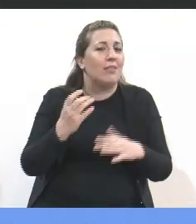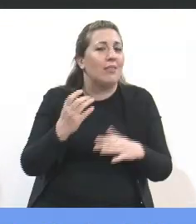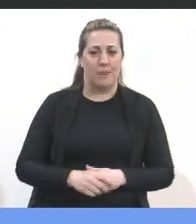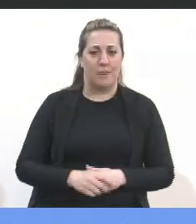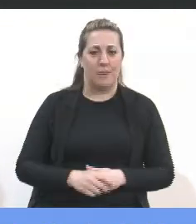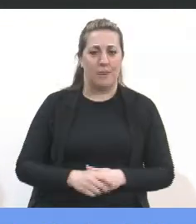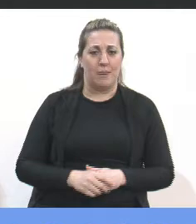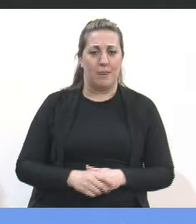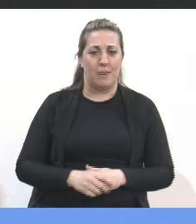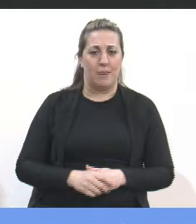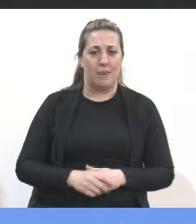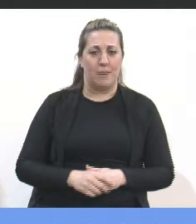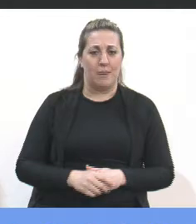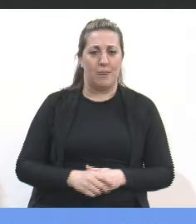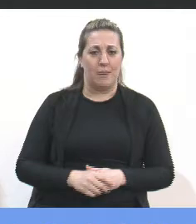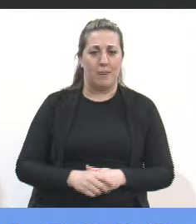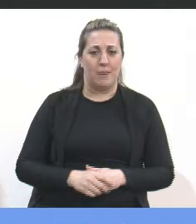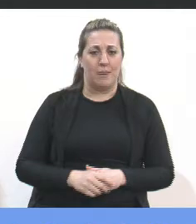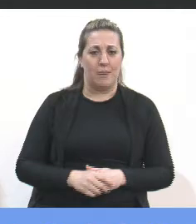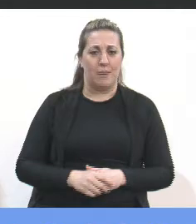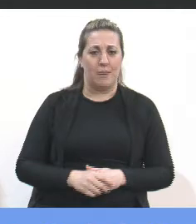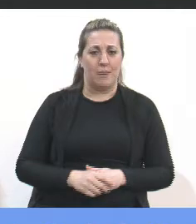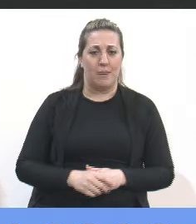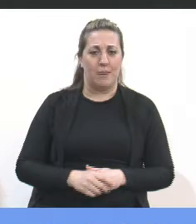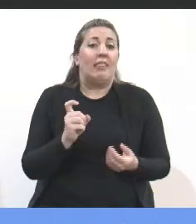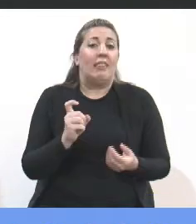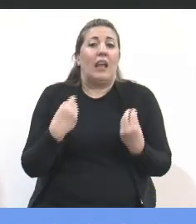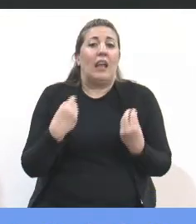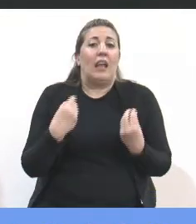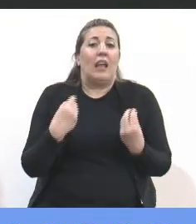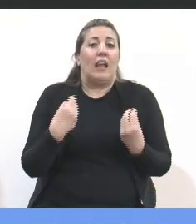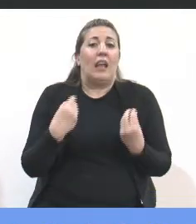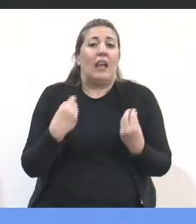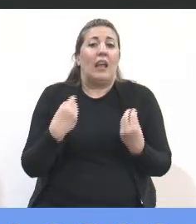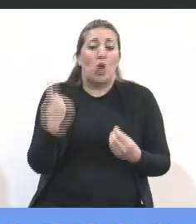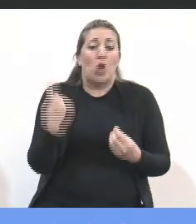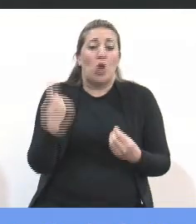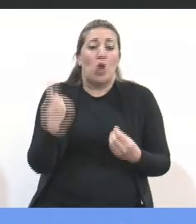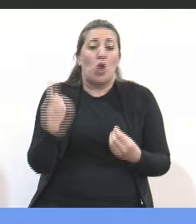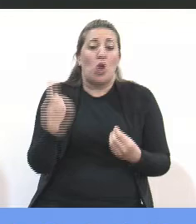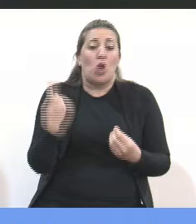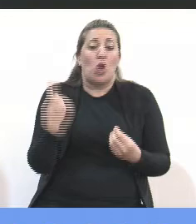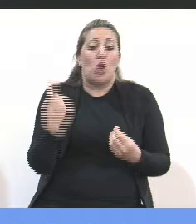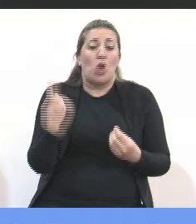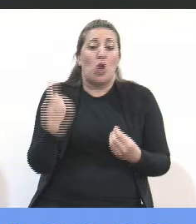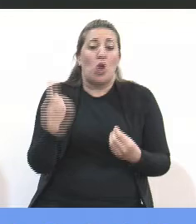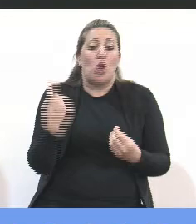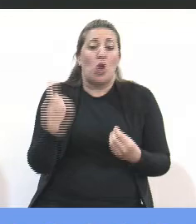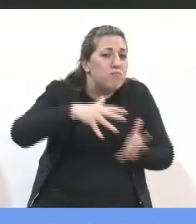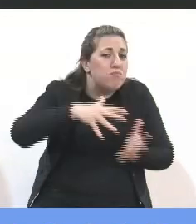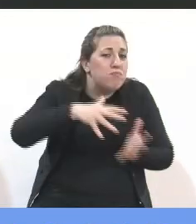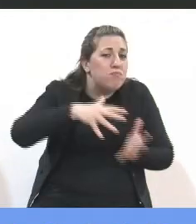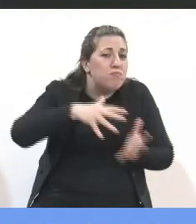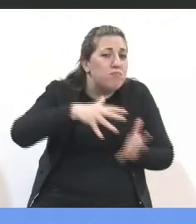Y muchos de nosotros no nos damos cuenta de lo que pasa porque no hemos nacido en medio de toda esta